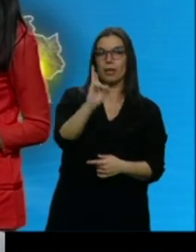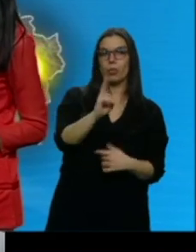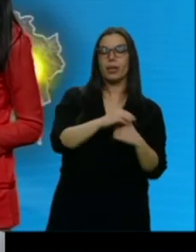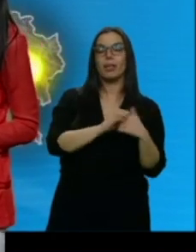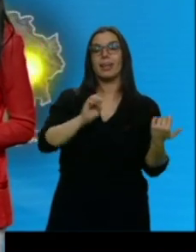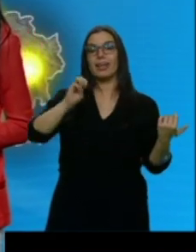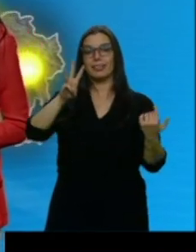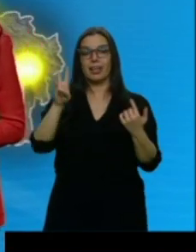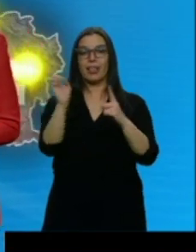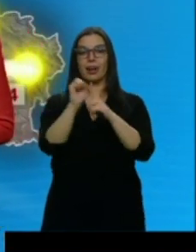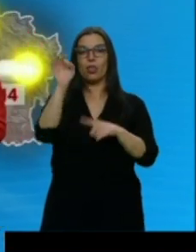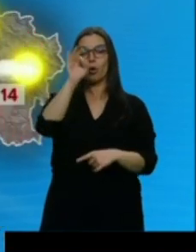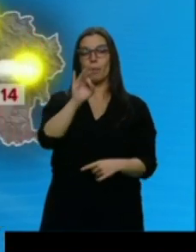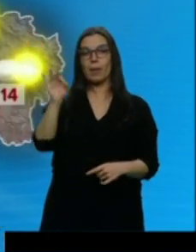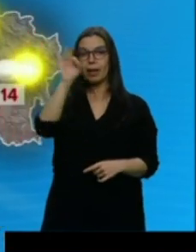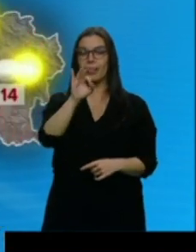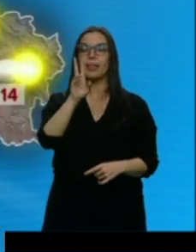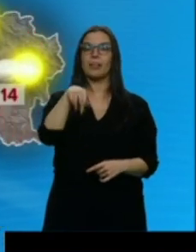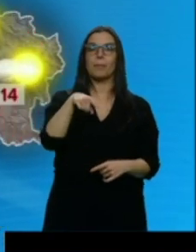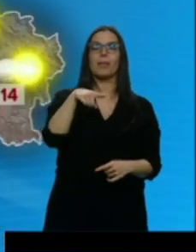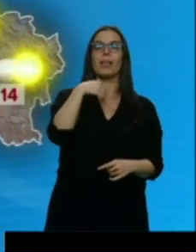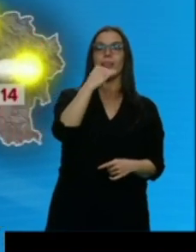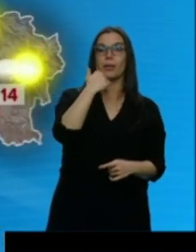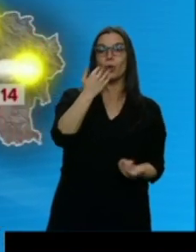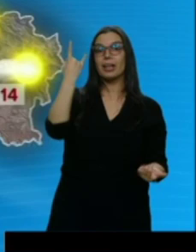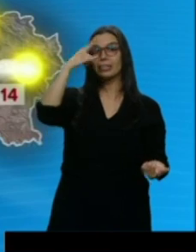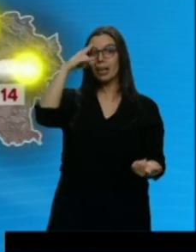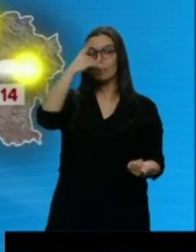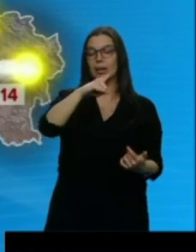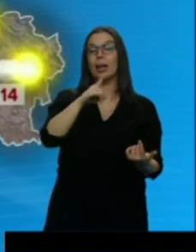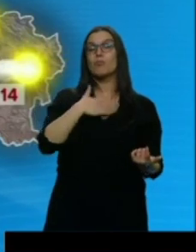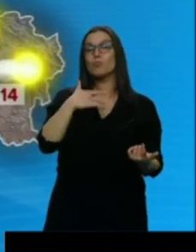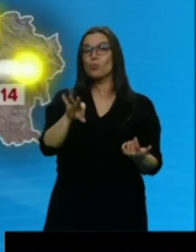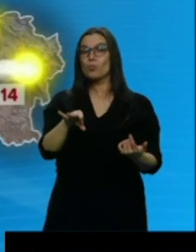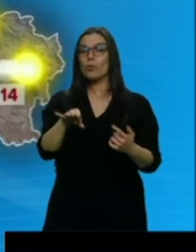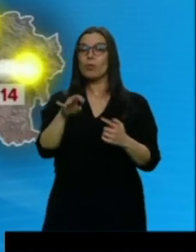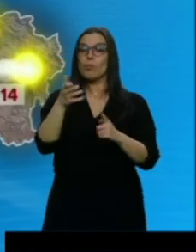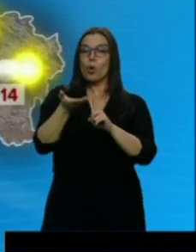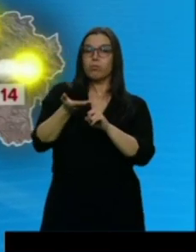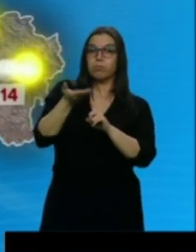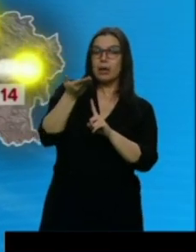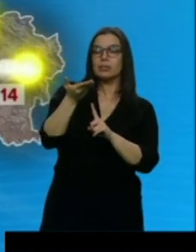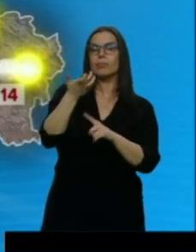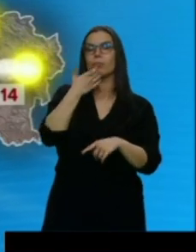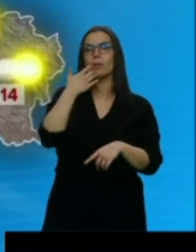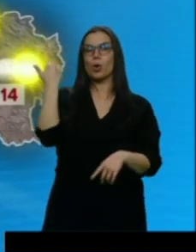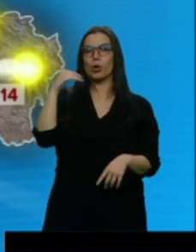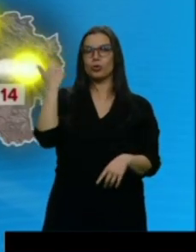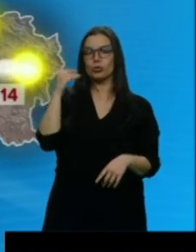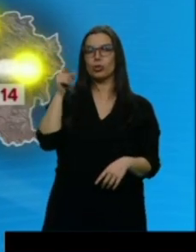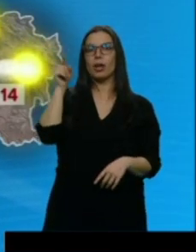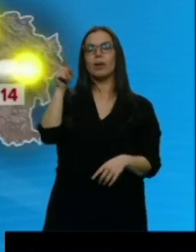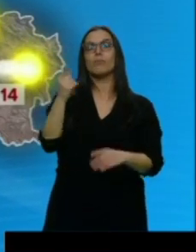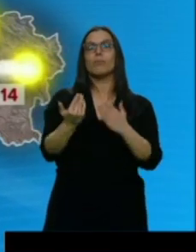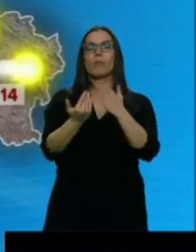Palencia, al igual que en Zamora y en Salamanca, e incluso un poquito más altas. Por ejemplo, en Soria, con esos valores diurnos que